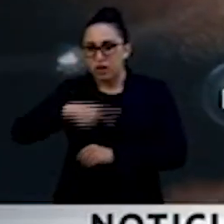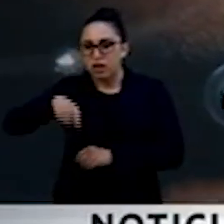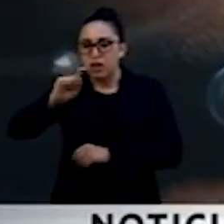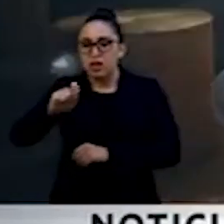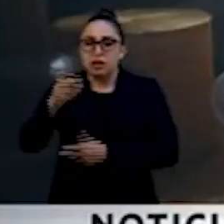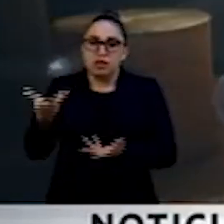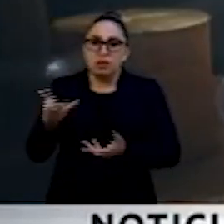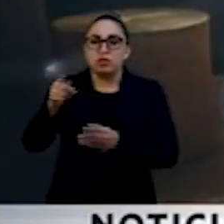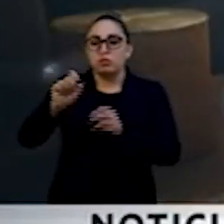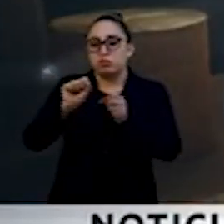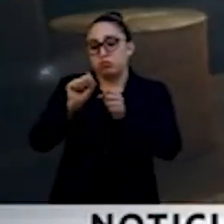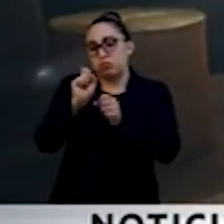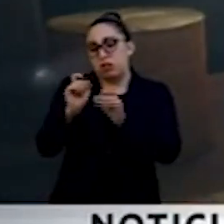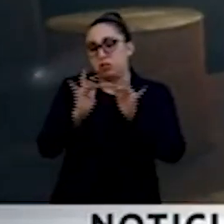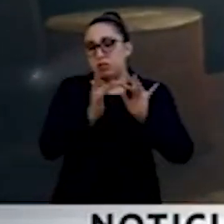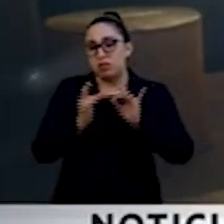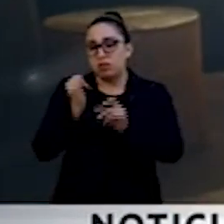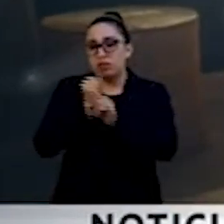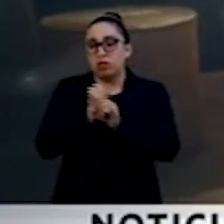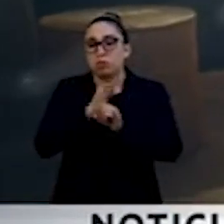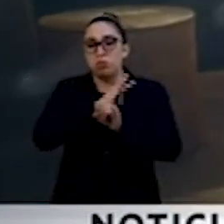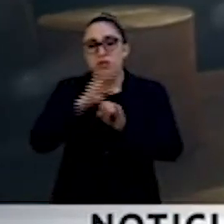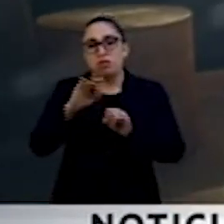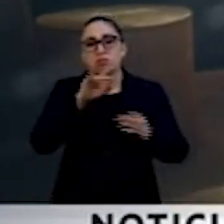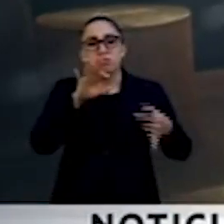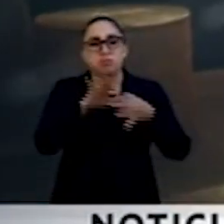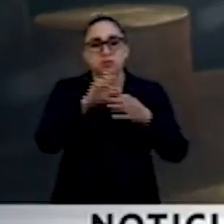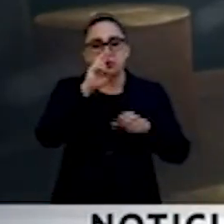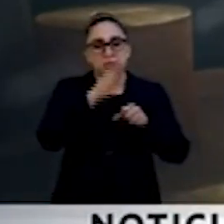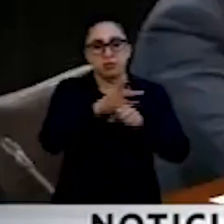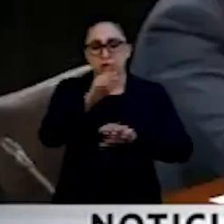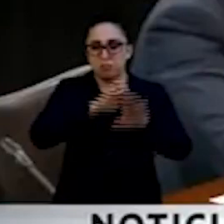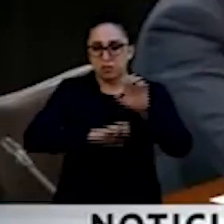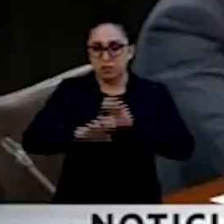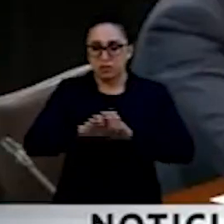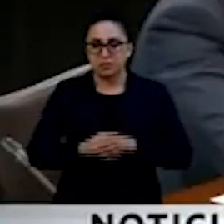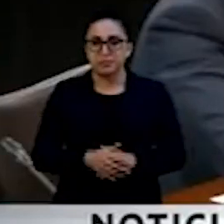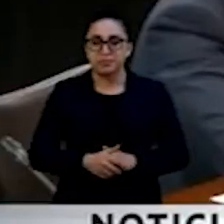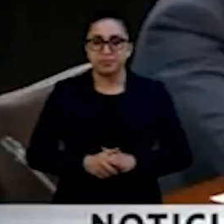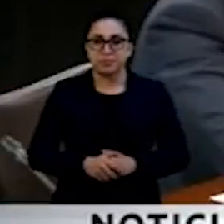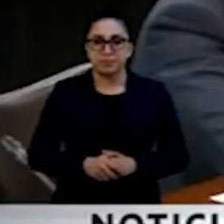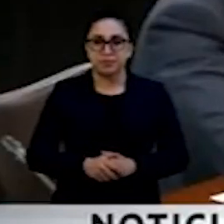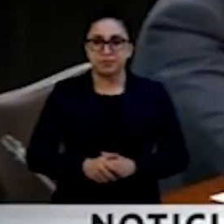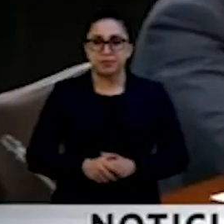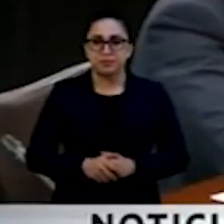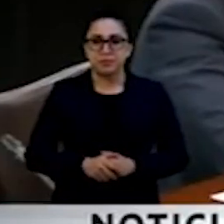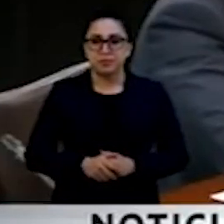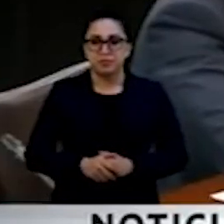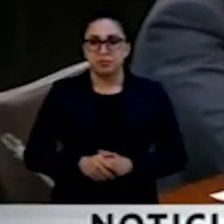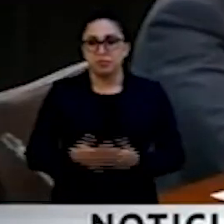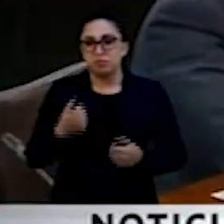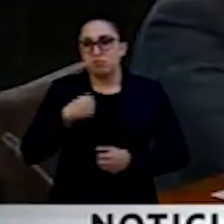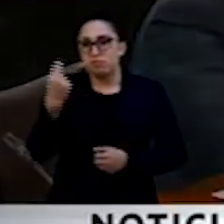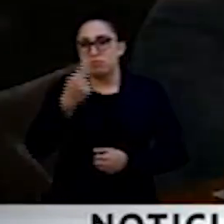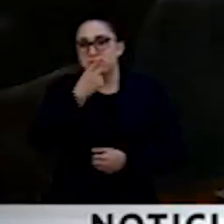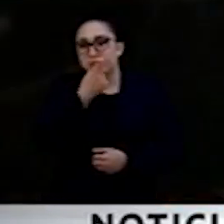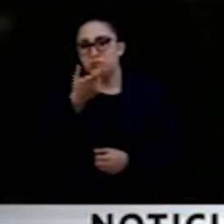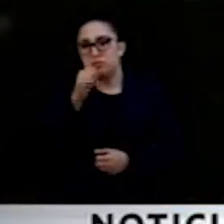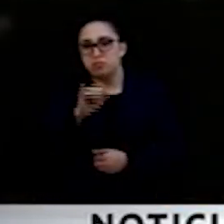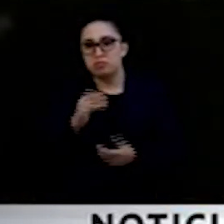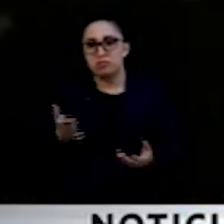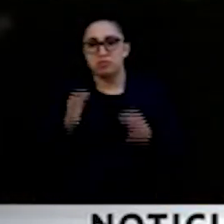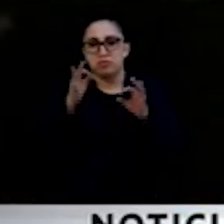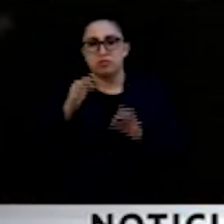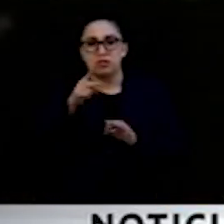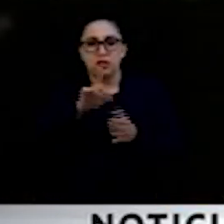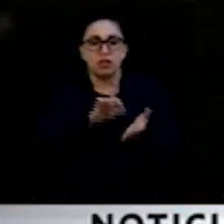sociodigitales y las plataformas digitales. Lo decimos así de propósito, son derechos digitales